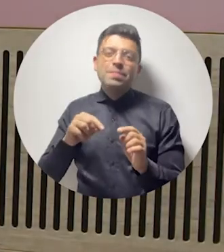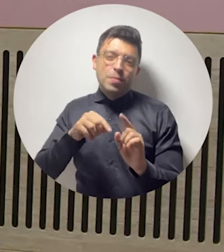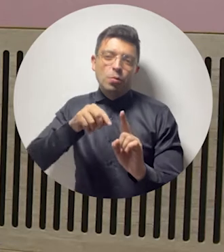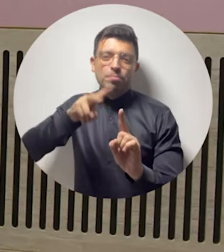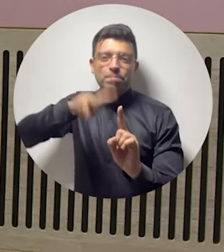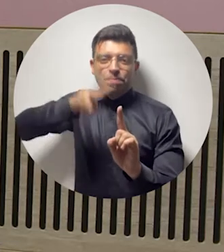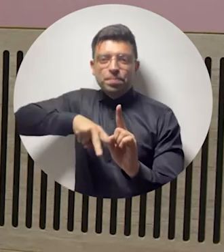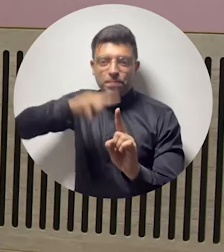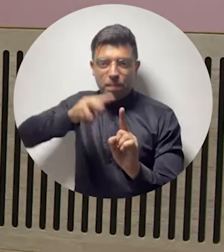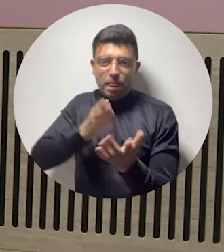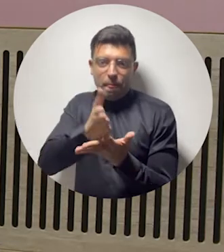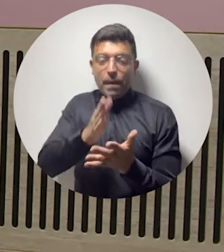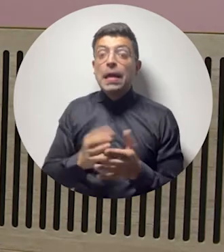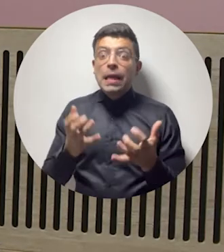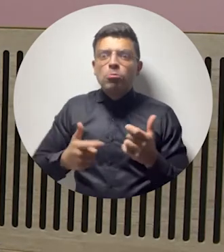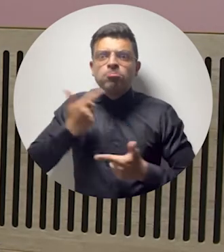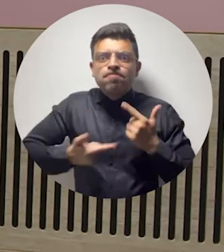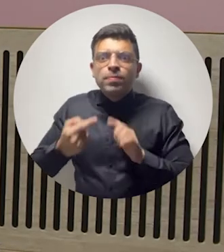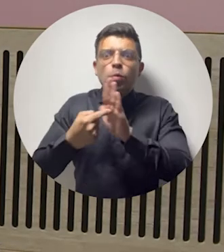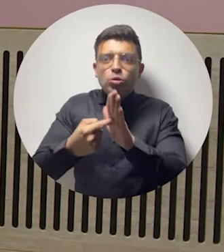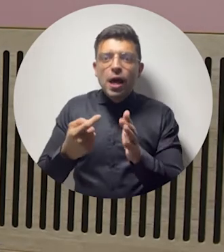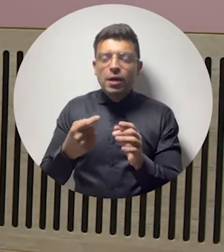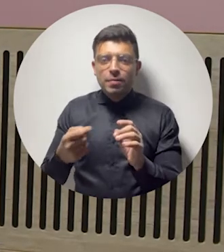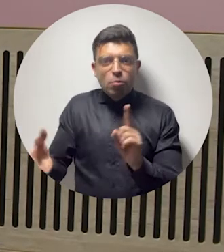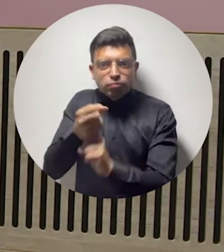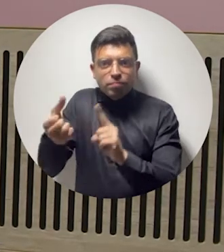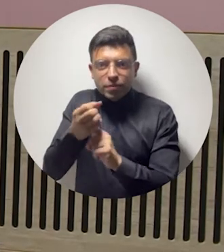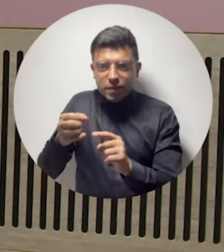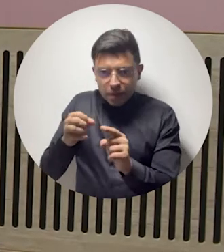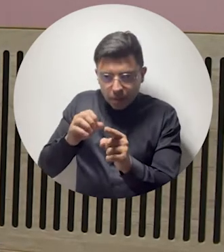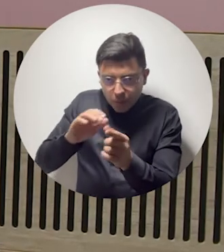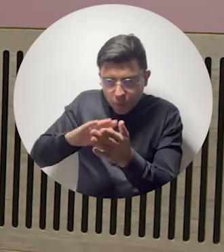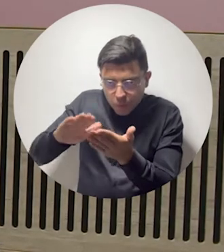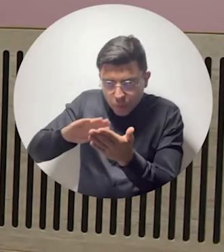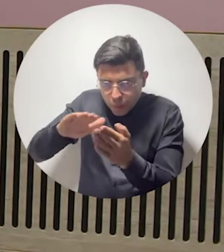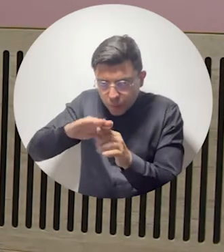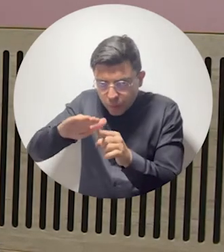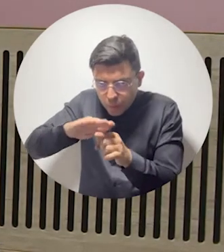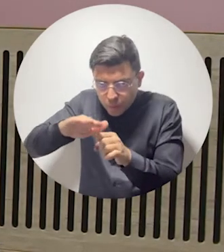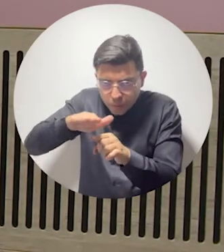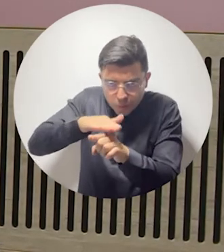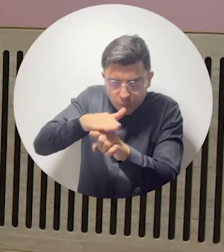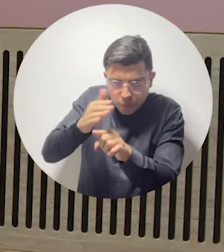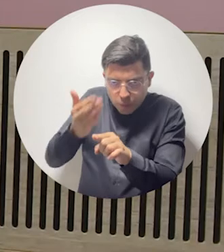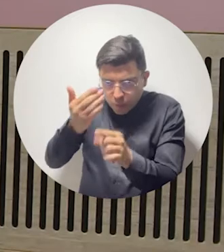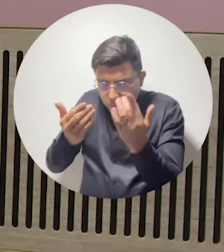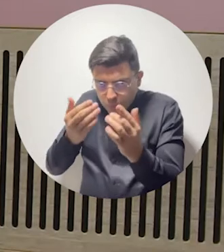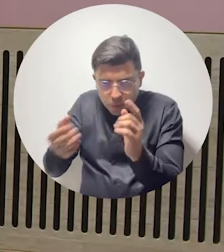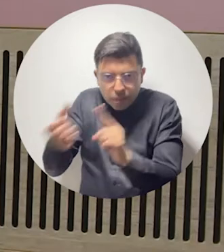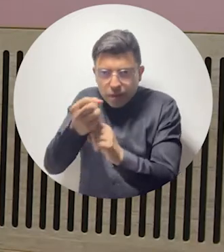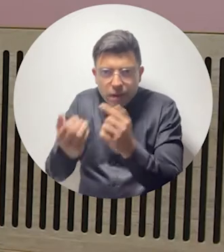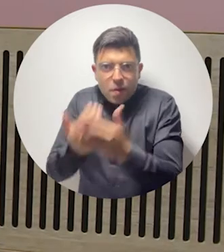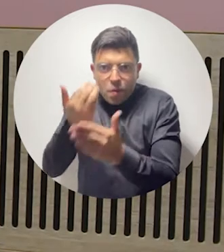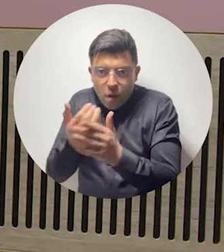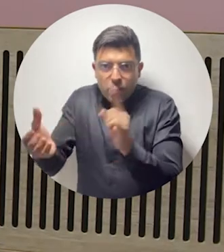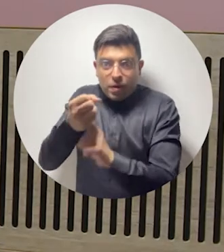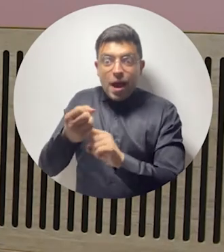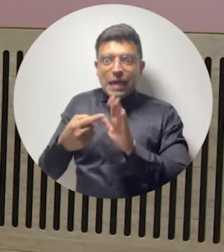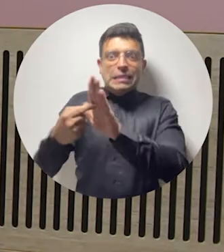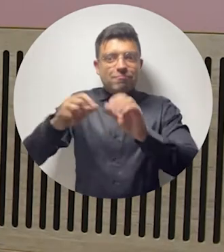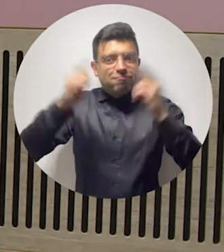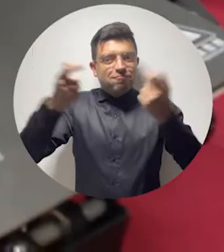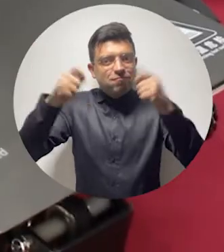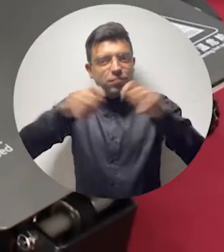los hallazgos arqueológicos y todo el tema arqueológico a partir de las nuevas tecnologías como la digitalización 3D,